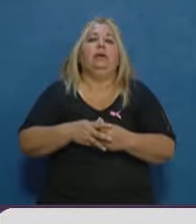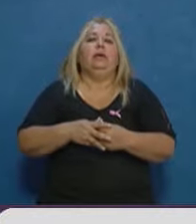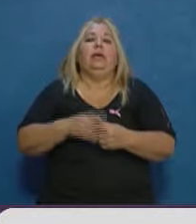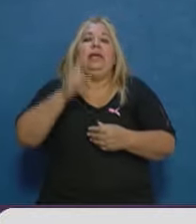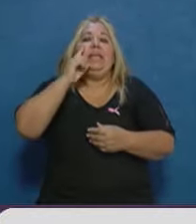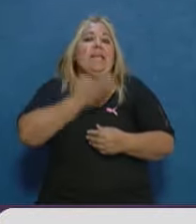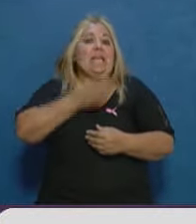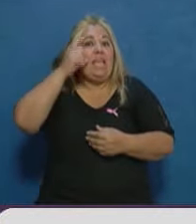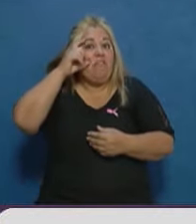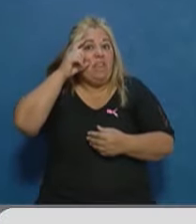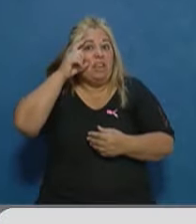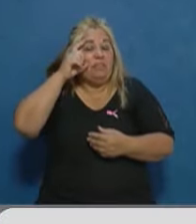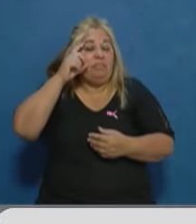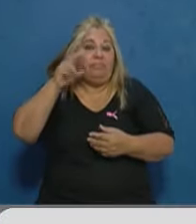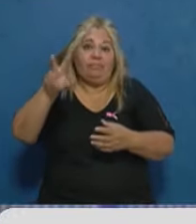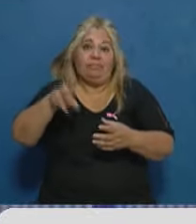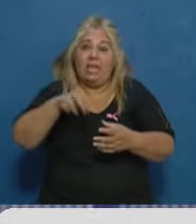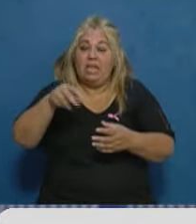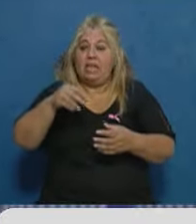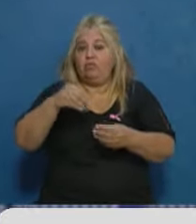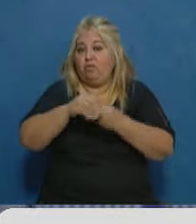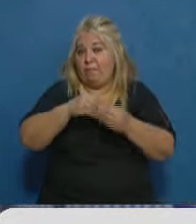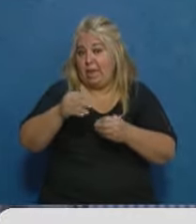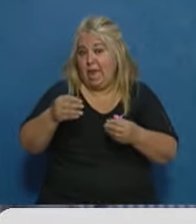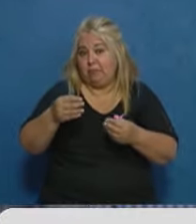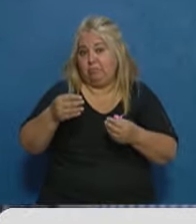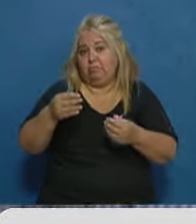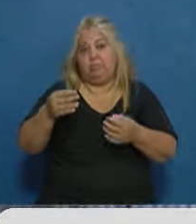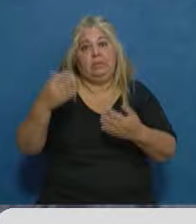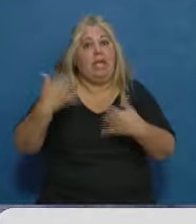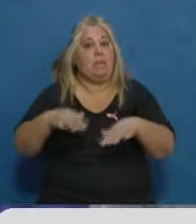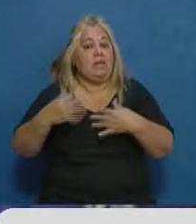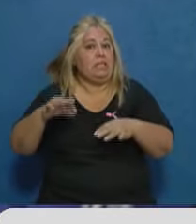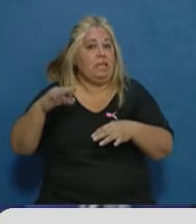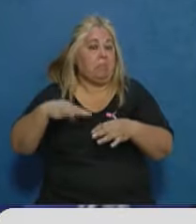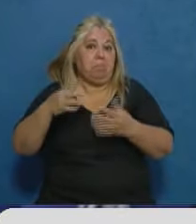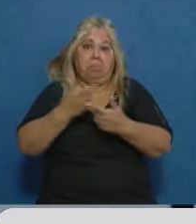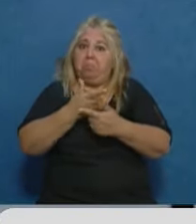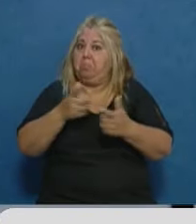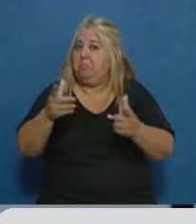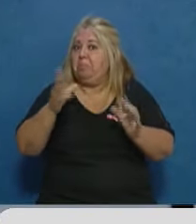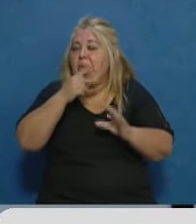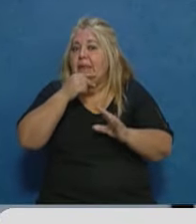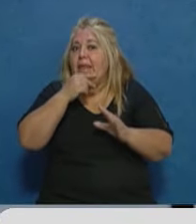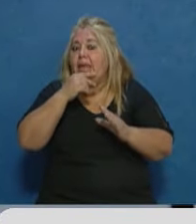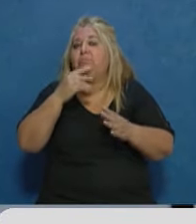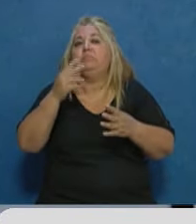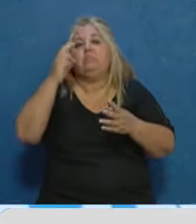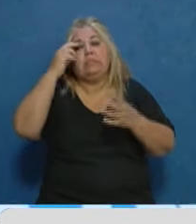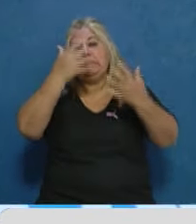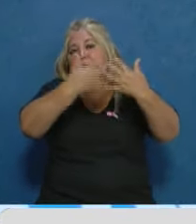No hay novedades respecto del pago del IFE 4. Se siguen evaluando distintas alternativas para